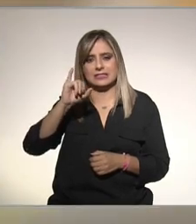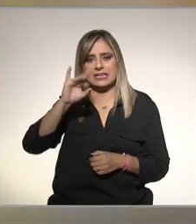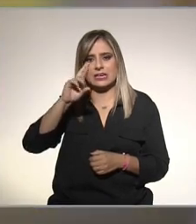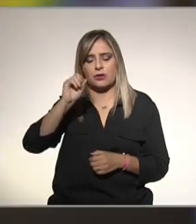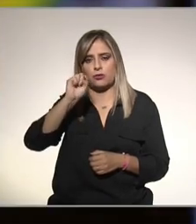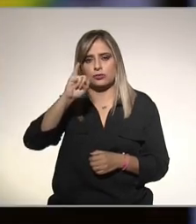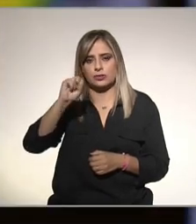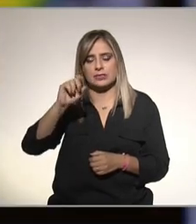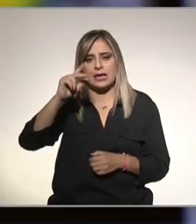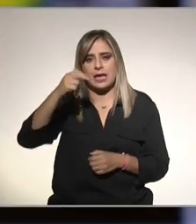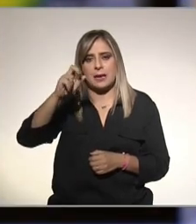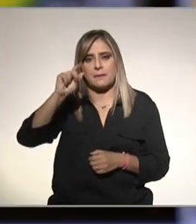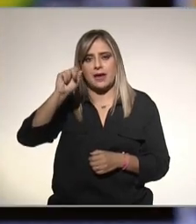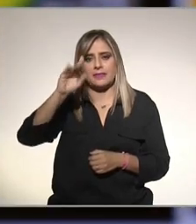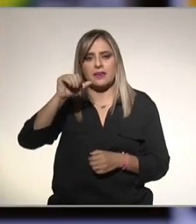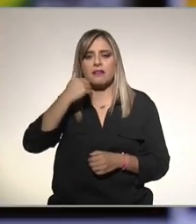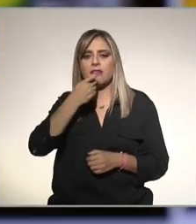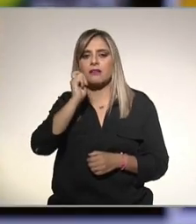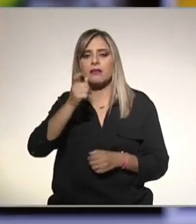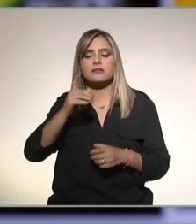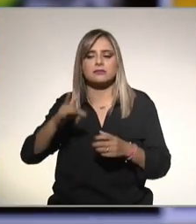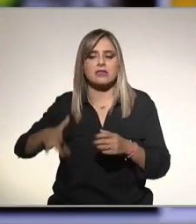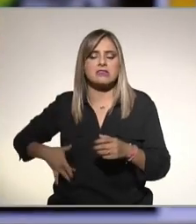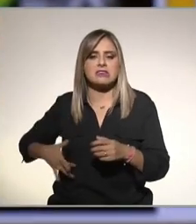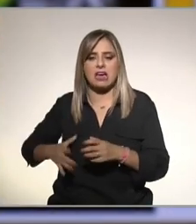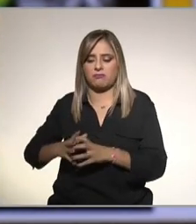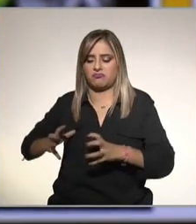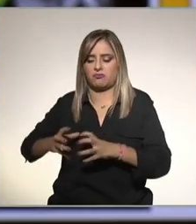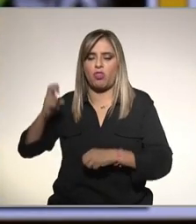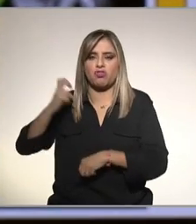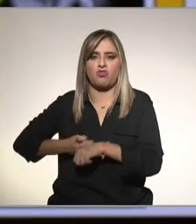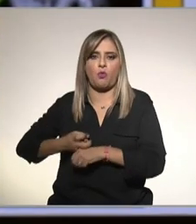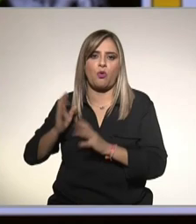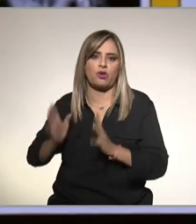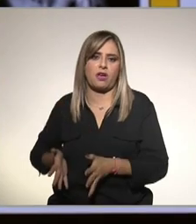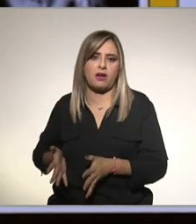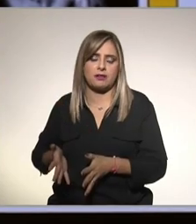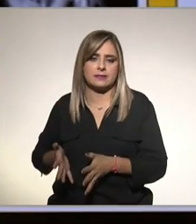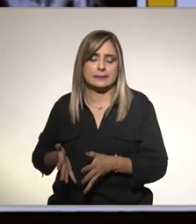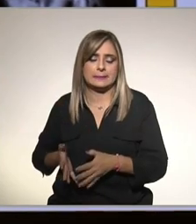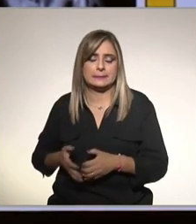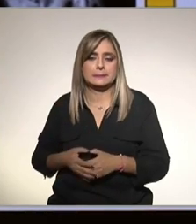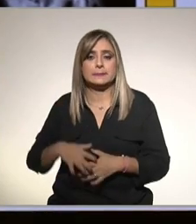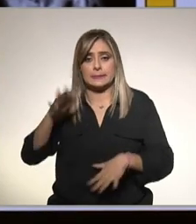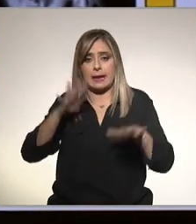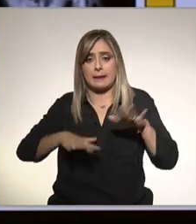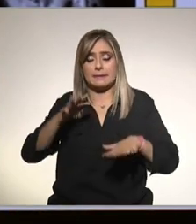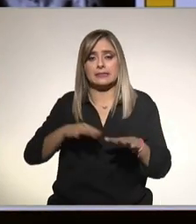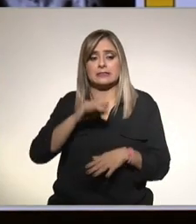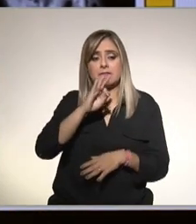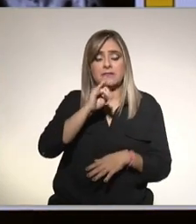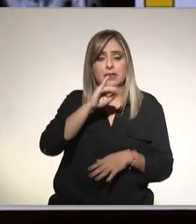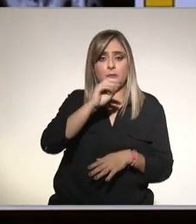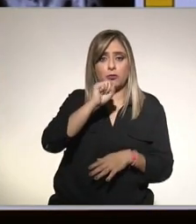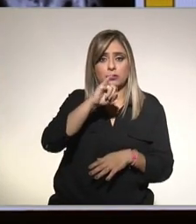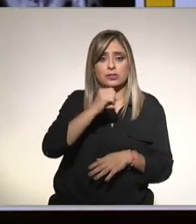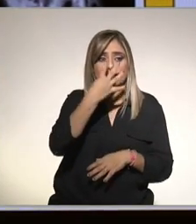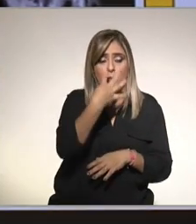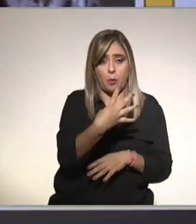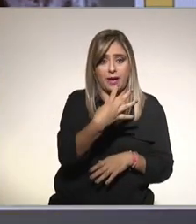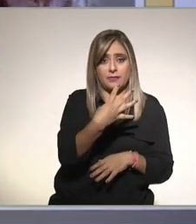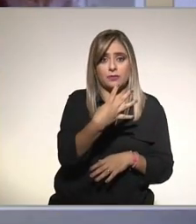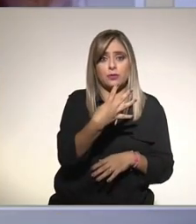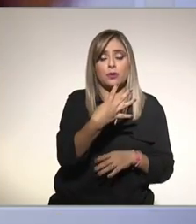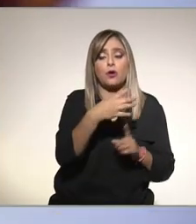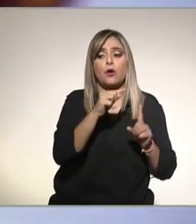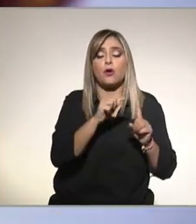hígado se pone endurecido en algunos casos hemos visto que salta directo de la fibrosis 4 antes de